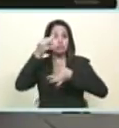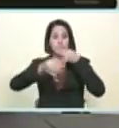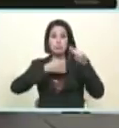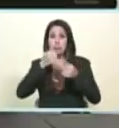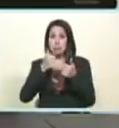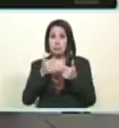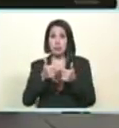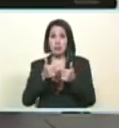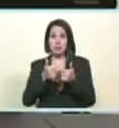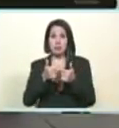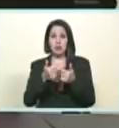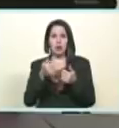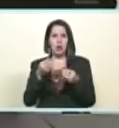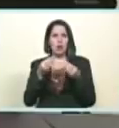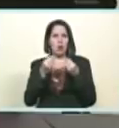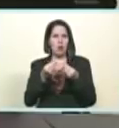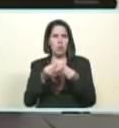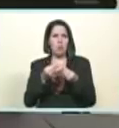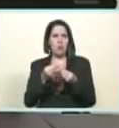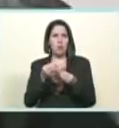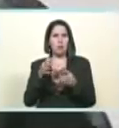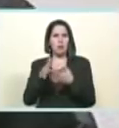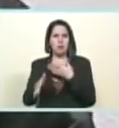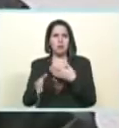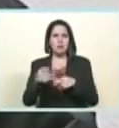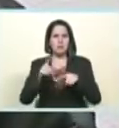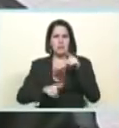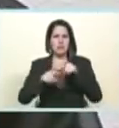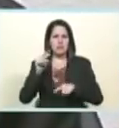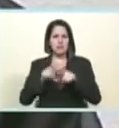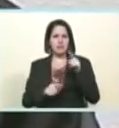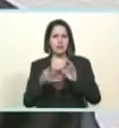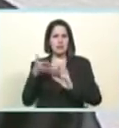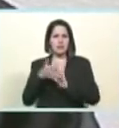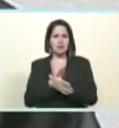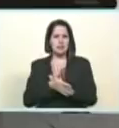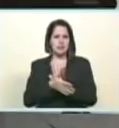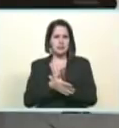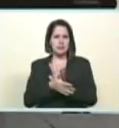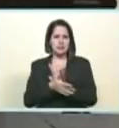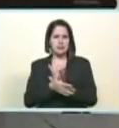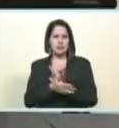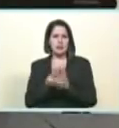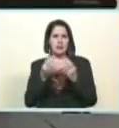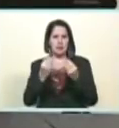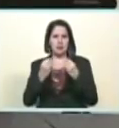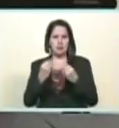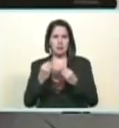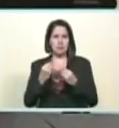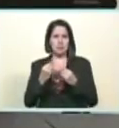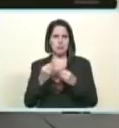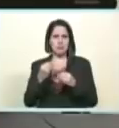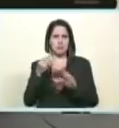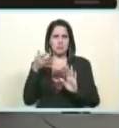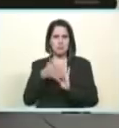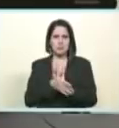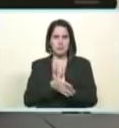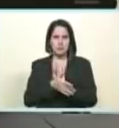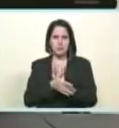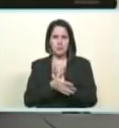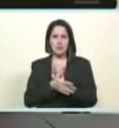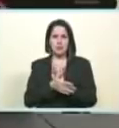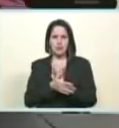compañero Elías Aguas de París lo explicas en francés camaradas del gabinete social vicepresidente